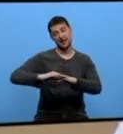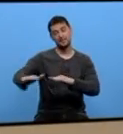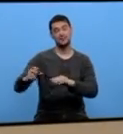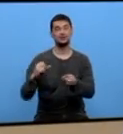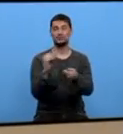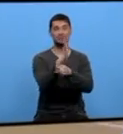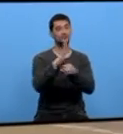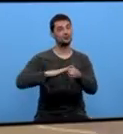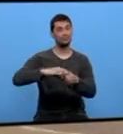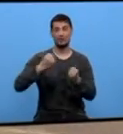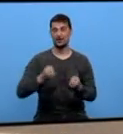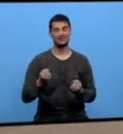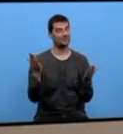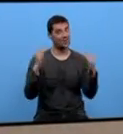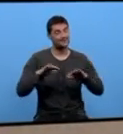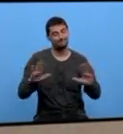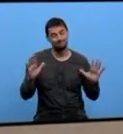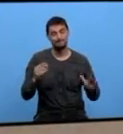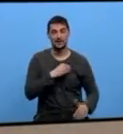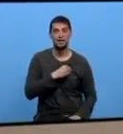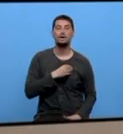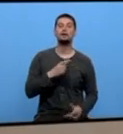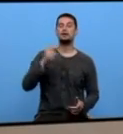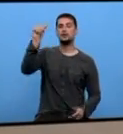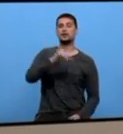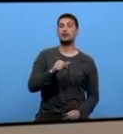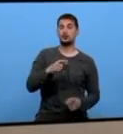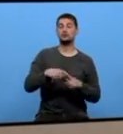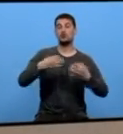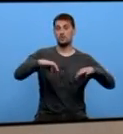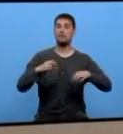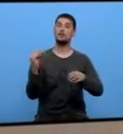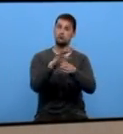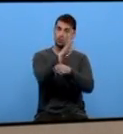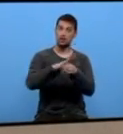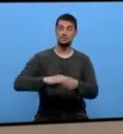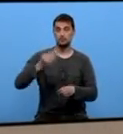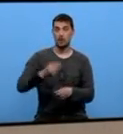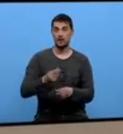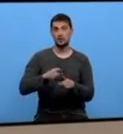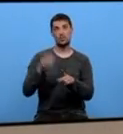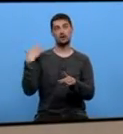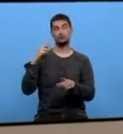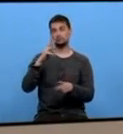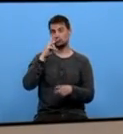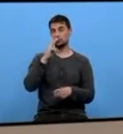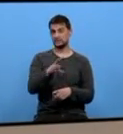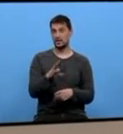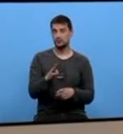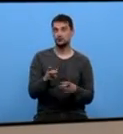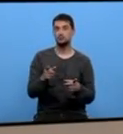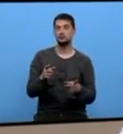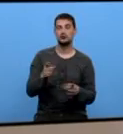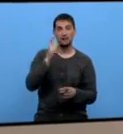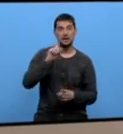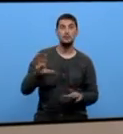aquí, esta época, hai sempre olas buenas, como se viu no primer ano que tuvieron olas increíbles. Pero